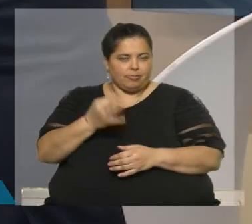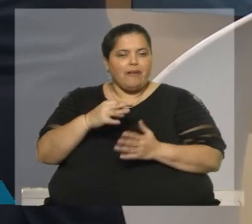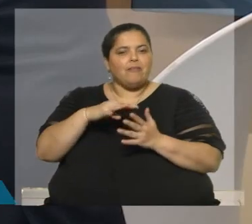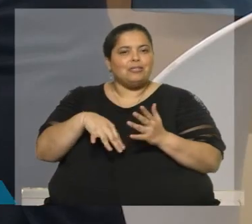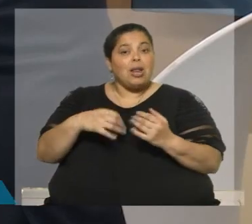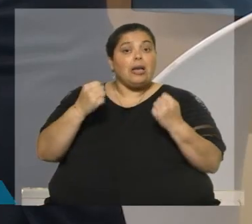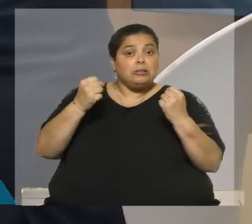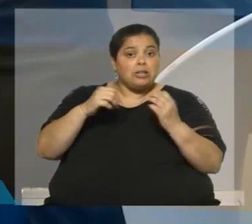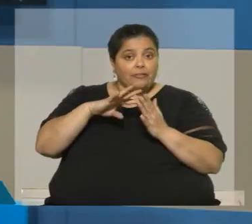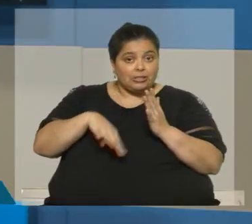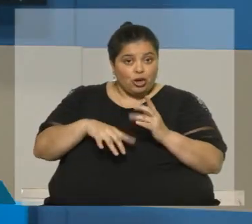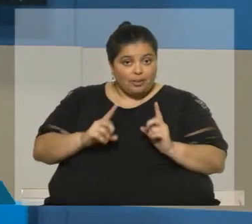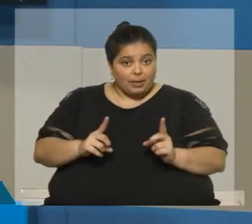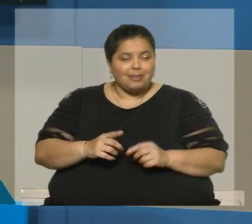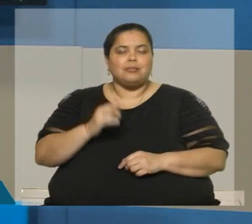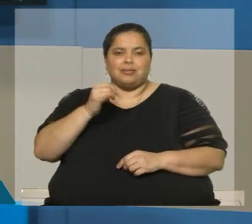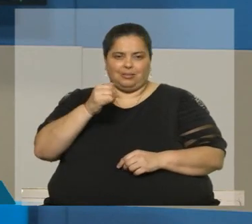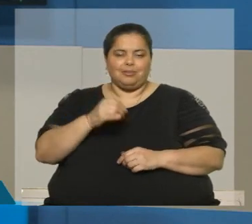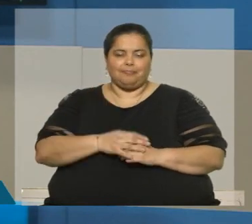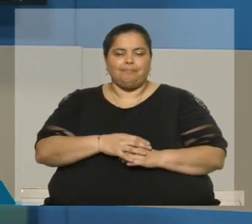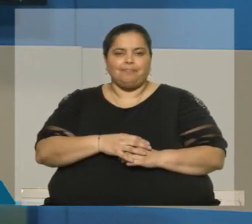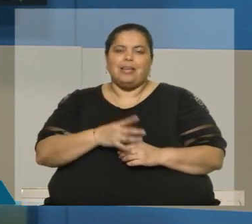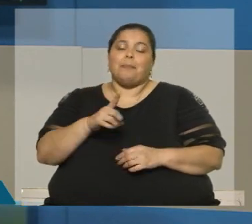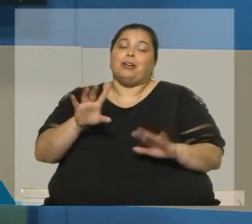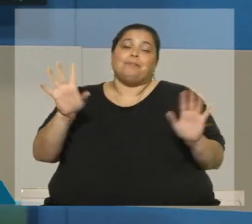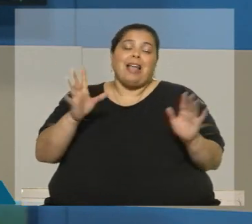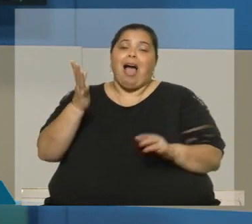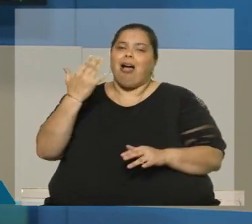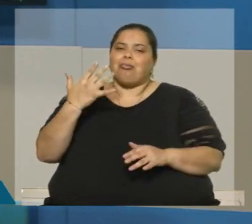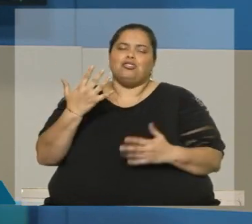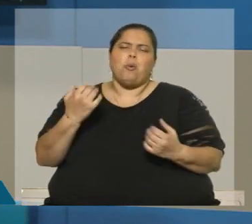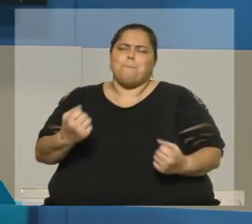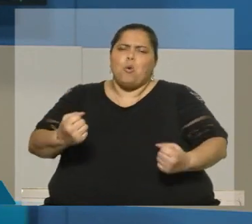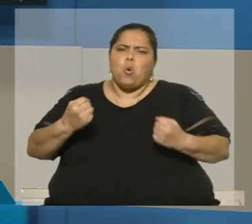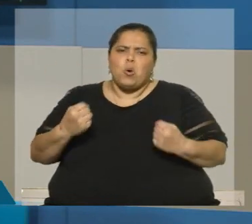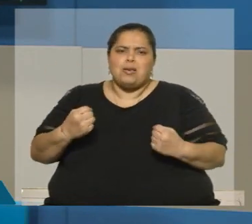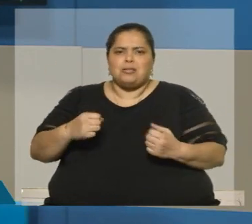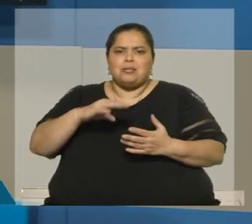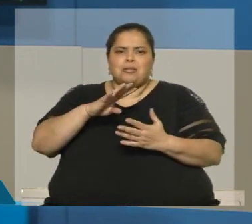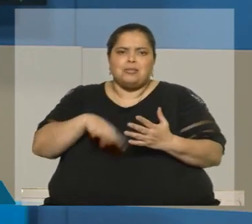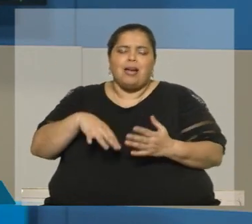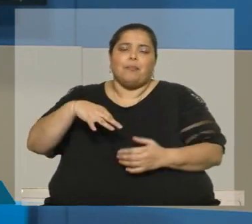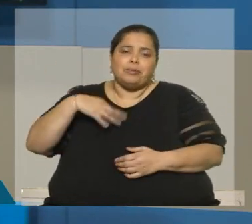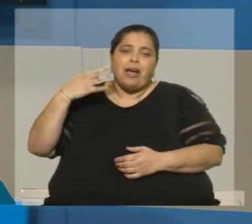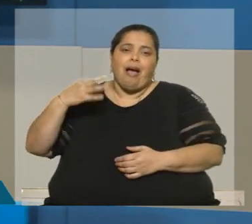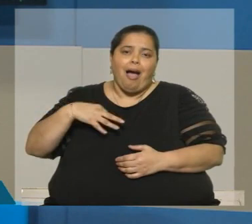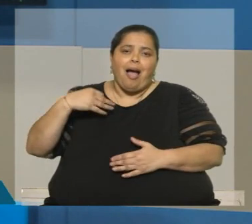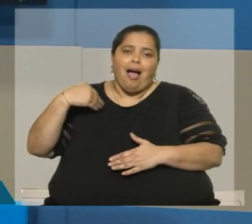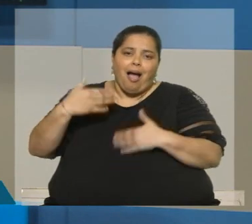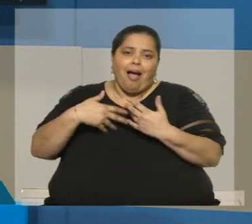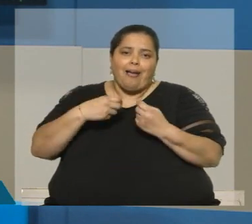Barcelona, supongo. Hincha de Barcelona, pero curado de espanto. Yo antes era muy hincha y también con la edad se me ha quedado el pelo y se me ha ido